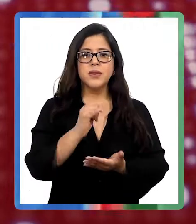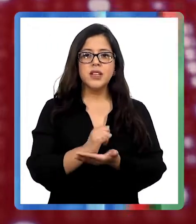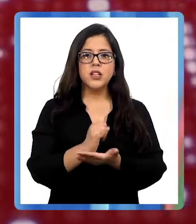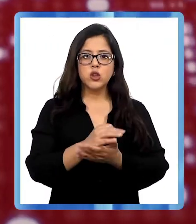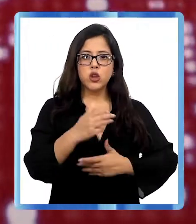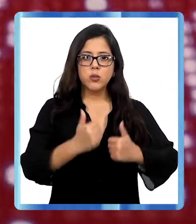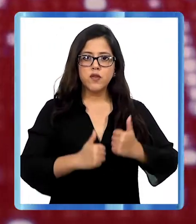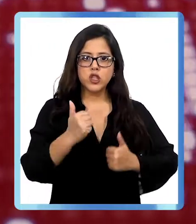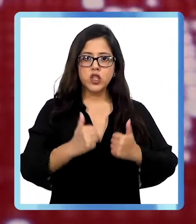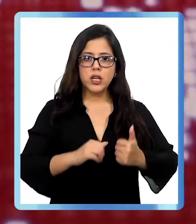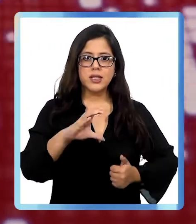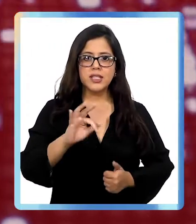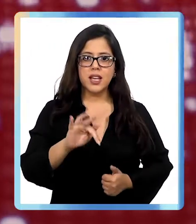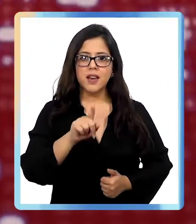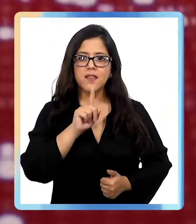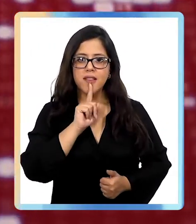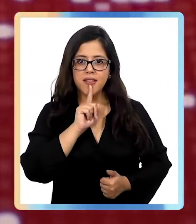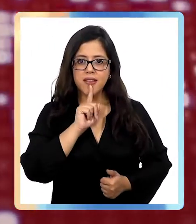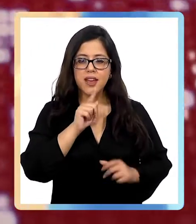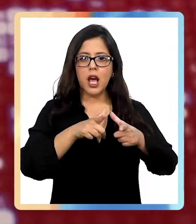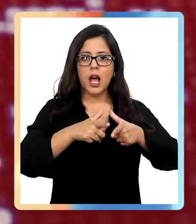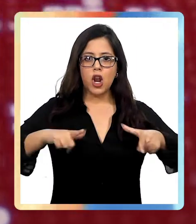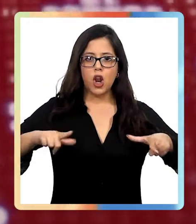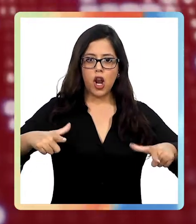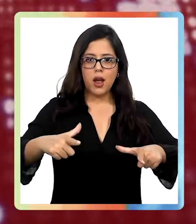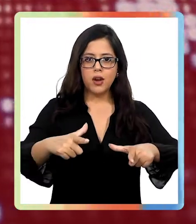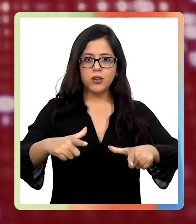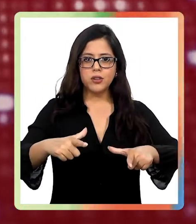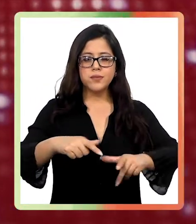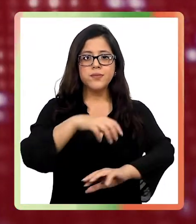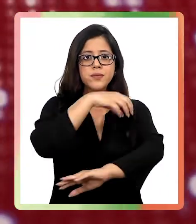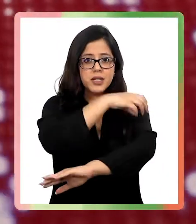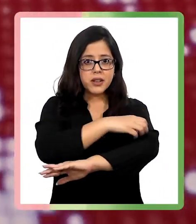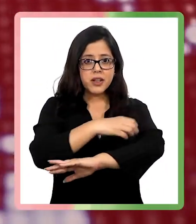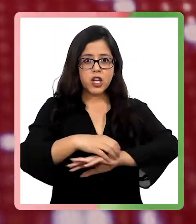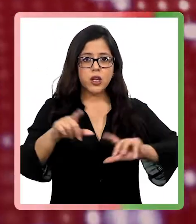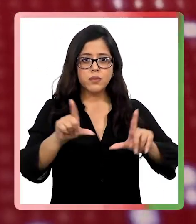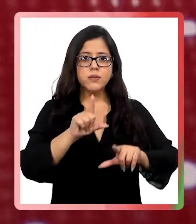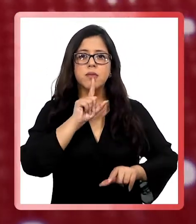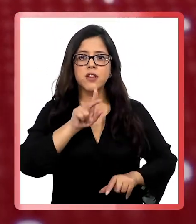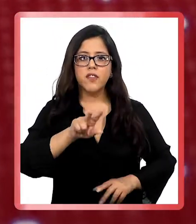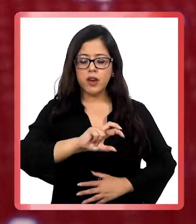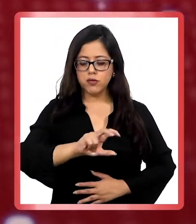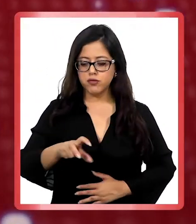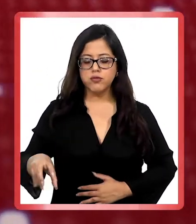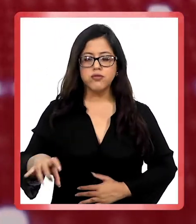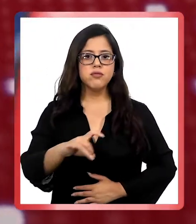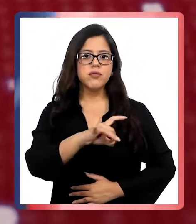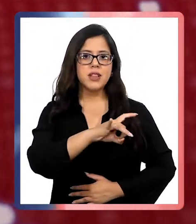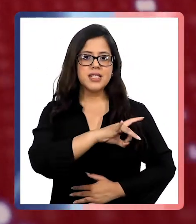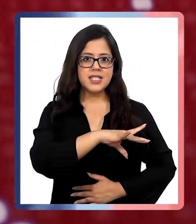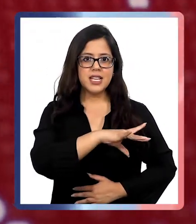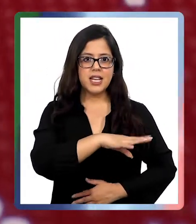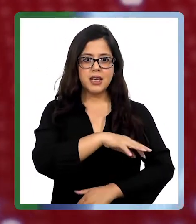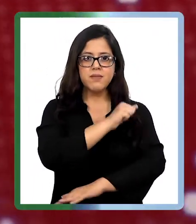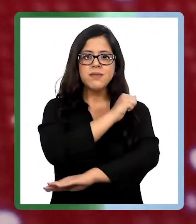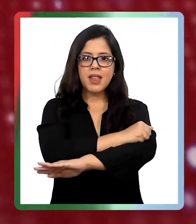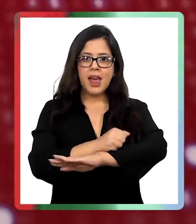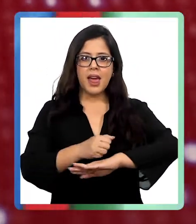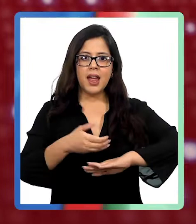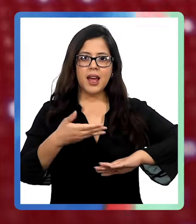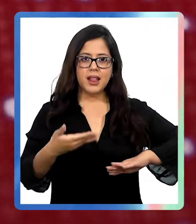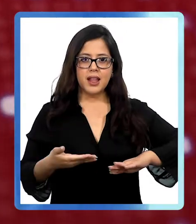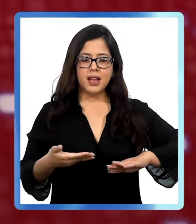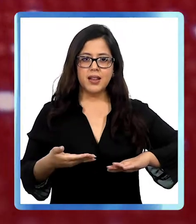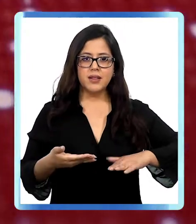Instituto Profesional y Centro de Formación Técnica Los Lagos, Asociación Regional de Canales de Televisión de Señal Abierta de